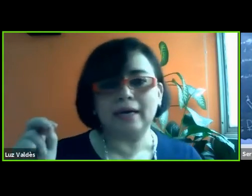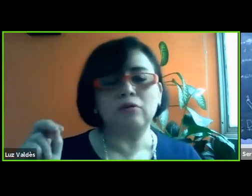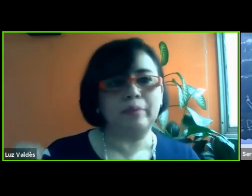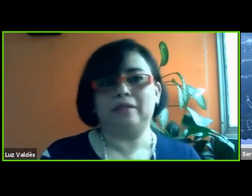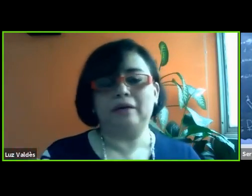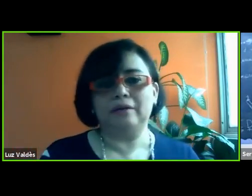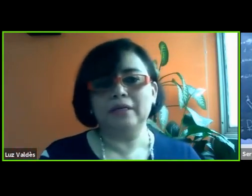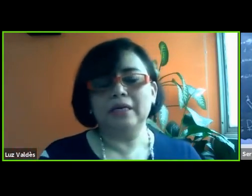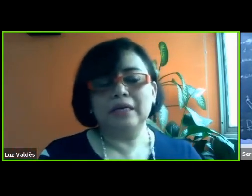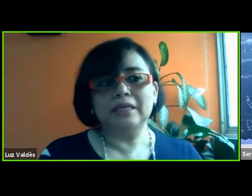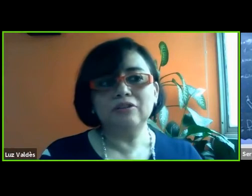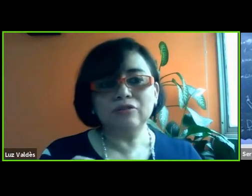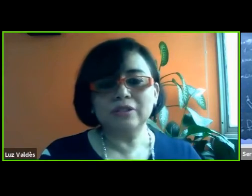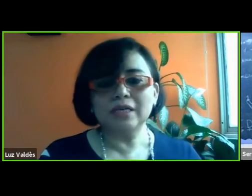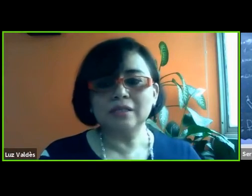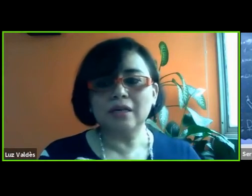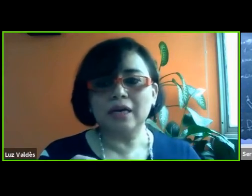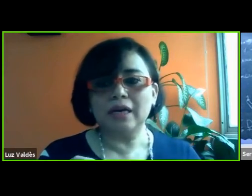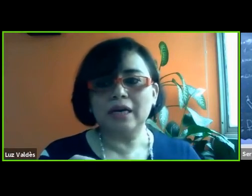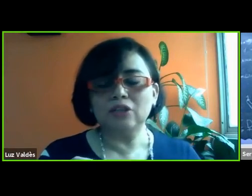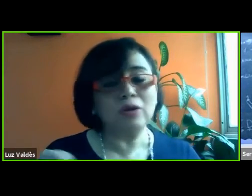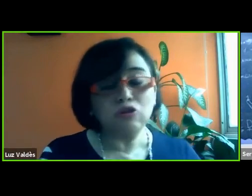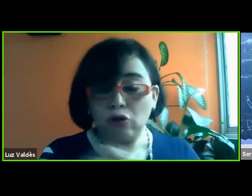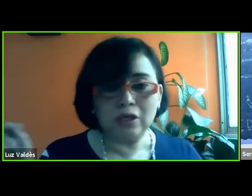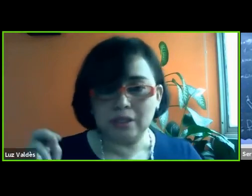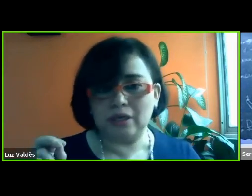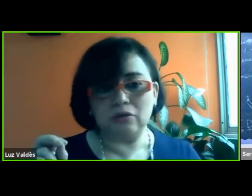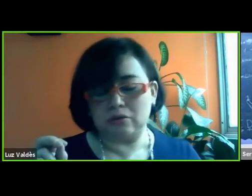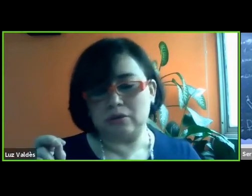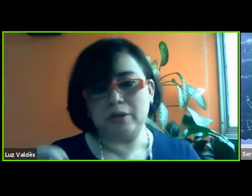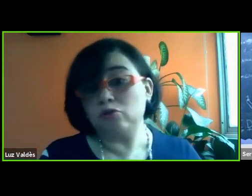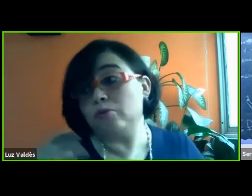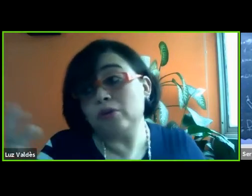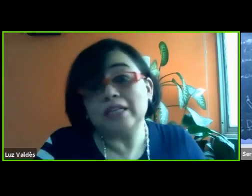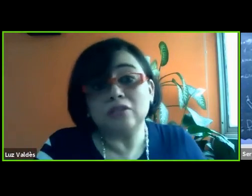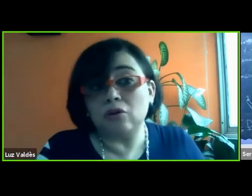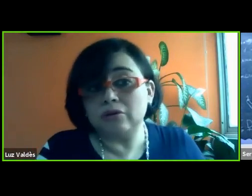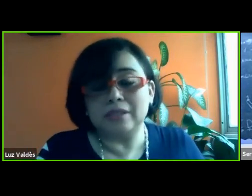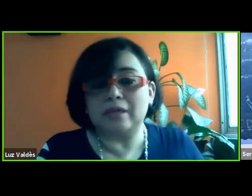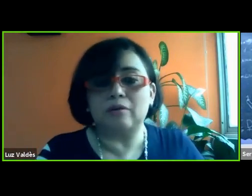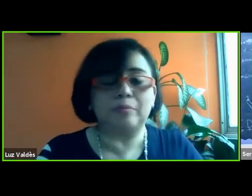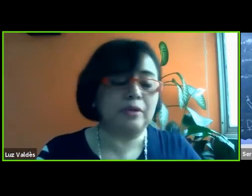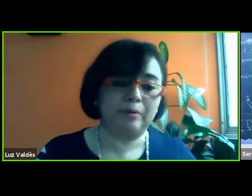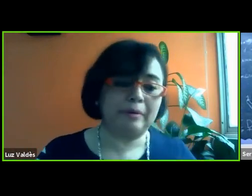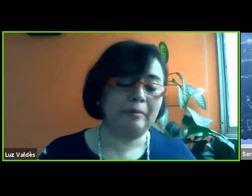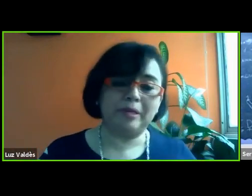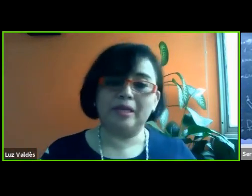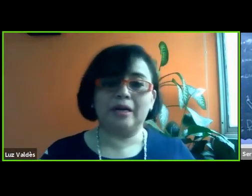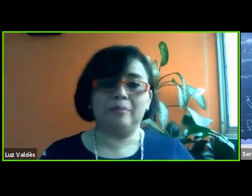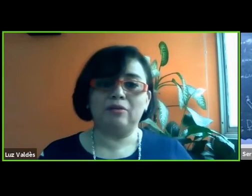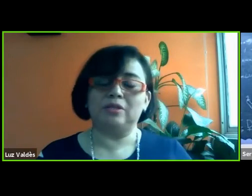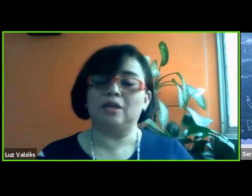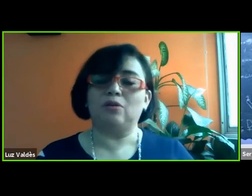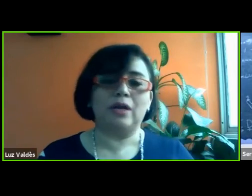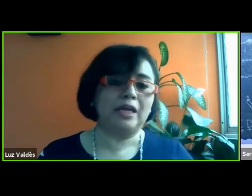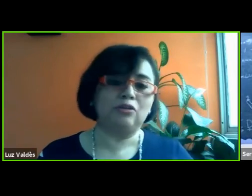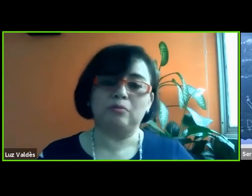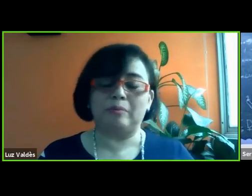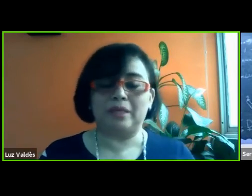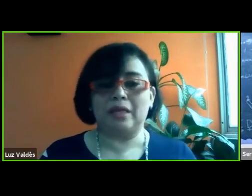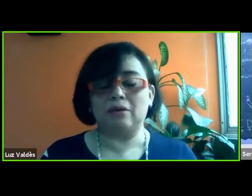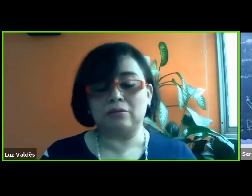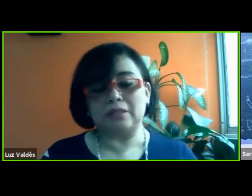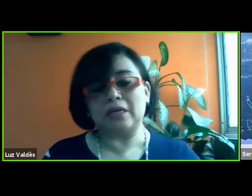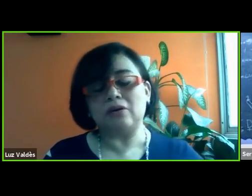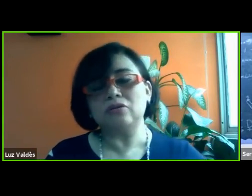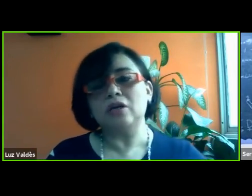una caja completa. Y entonces, yo a todos les di reconocimiento. Hubo quienes no contestaron porque probablemente ya cambiaron de celular, ya no